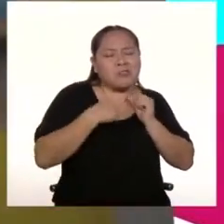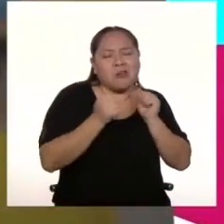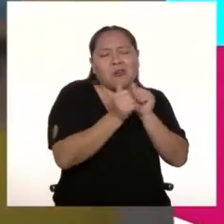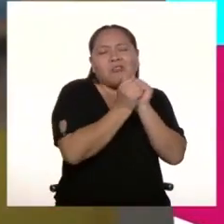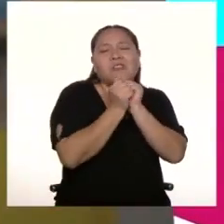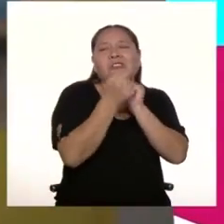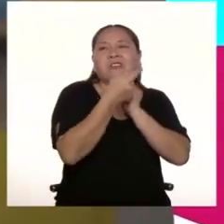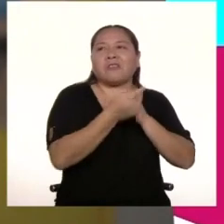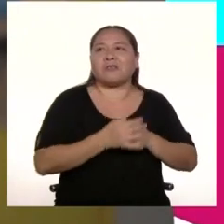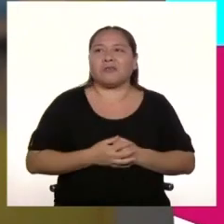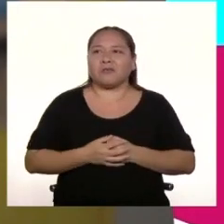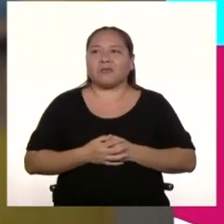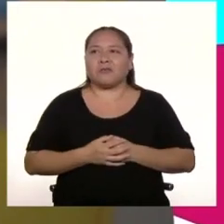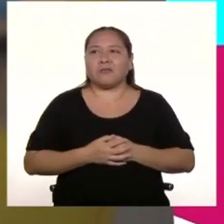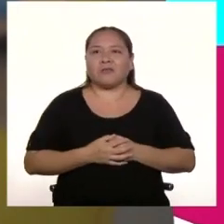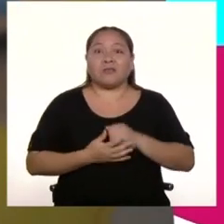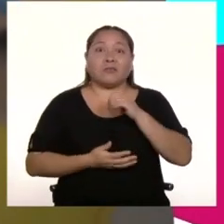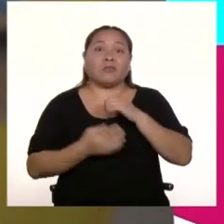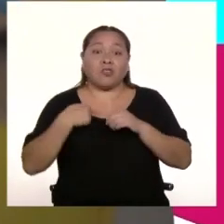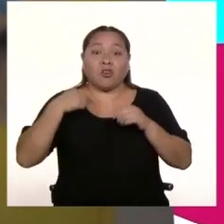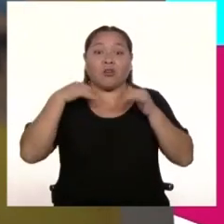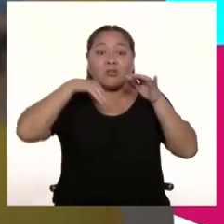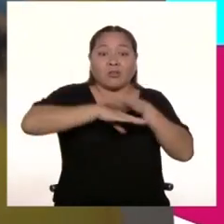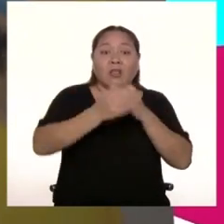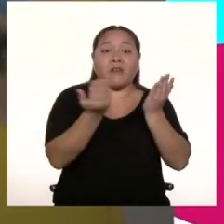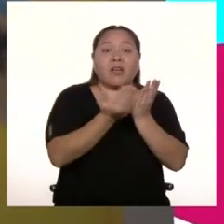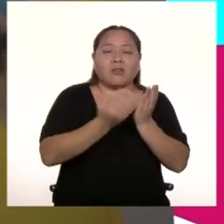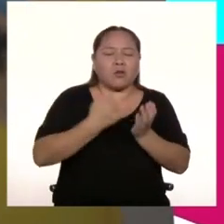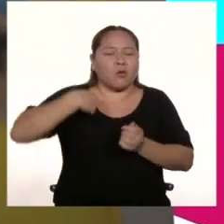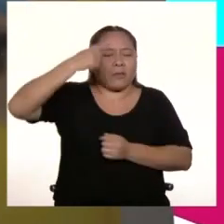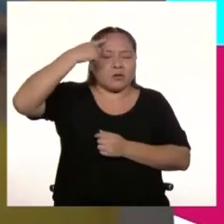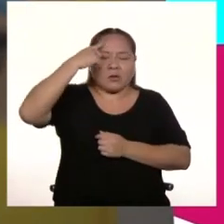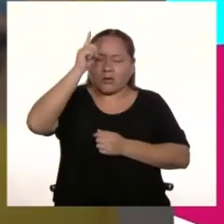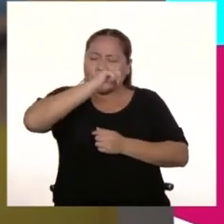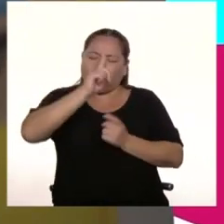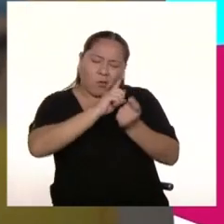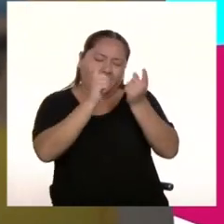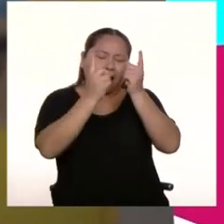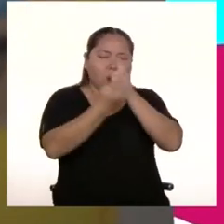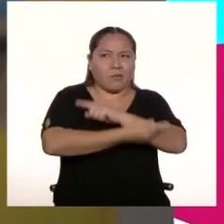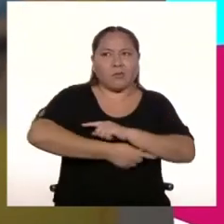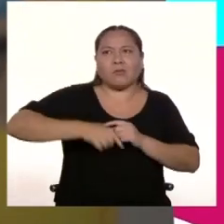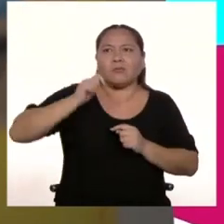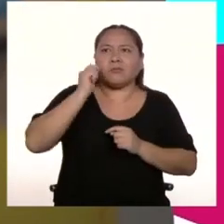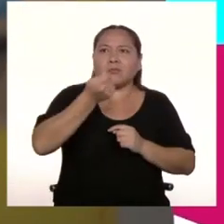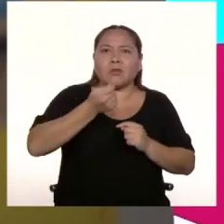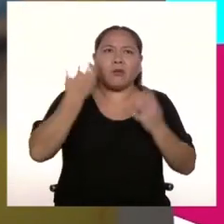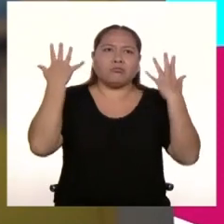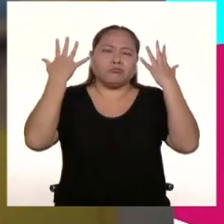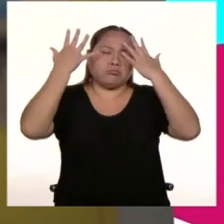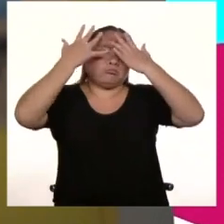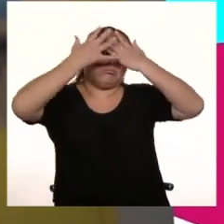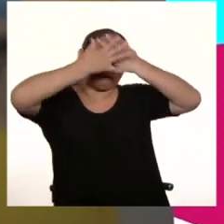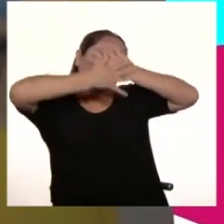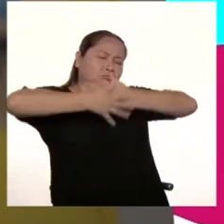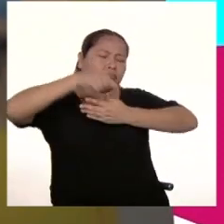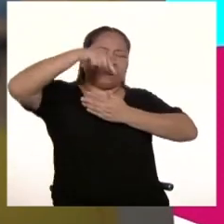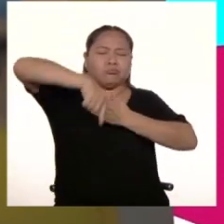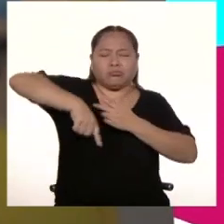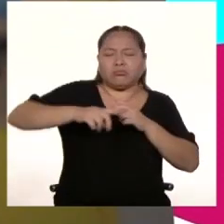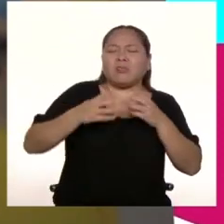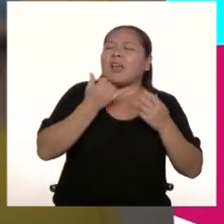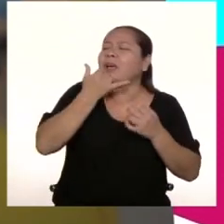Primer día del colegio, todo iba bien. Sin pensar que eso iba a cambiar. La magia se volvió a oscuridad. Dime qué pasa con esta